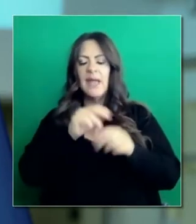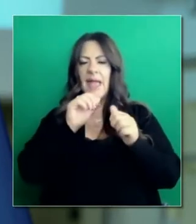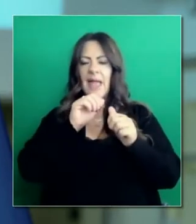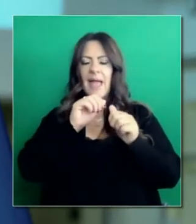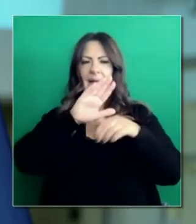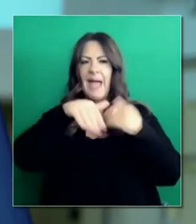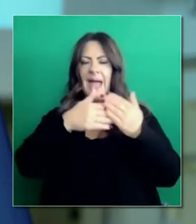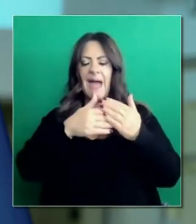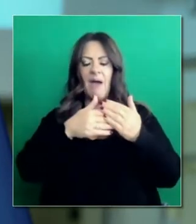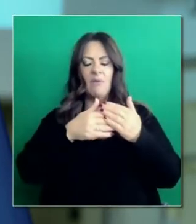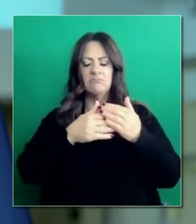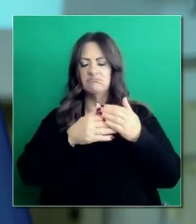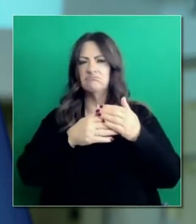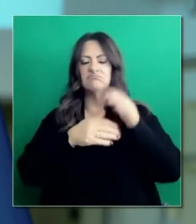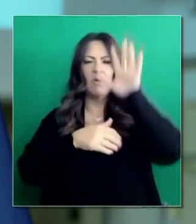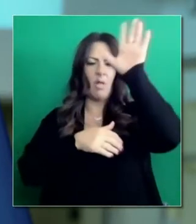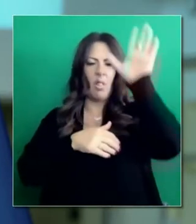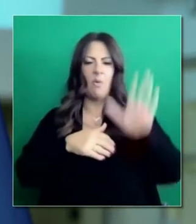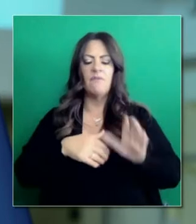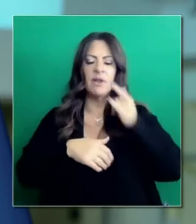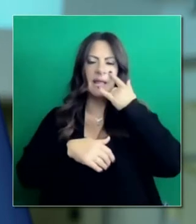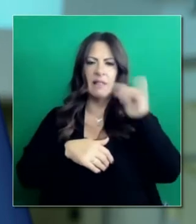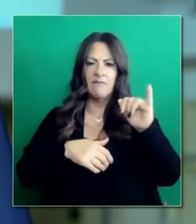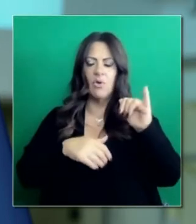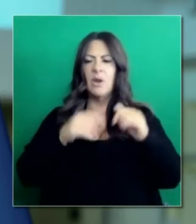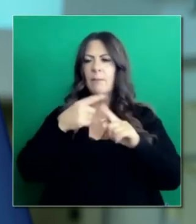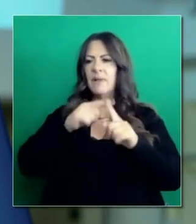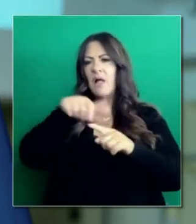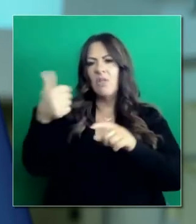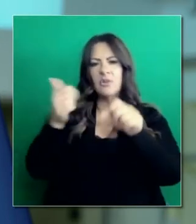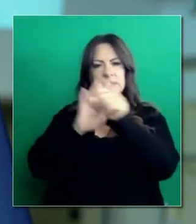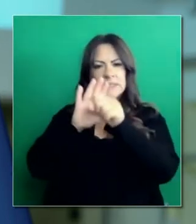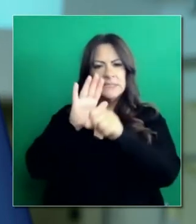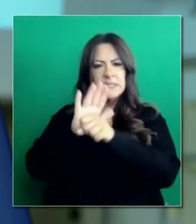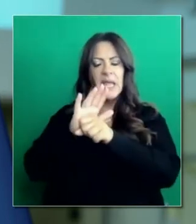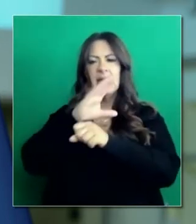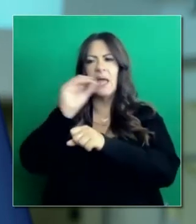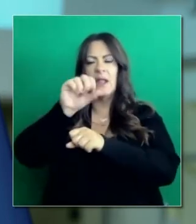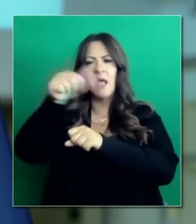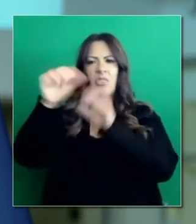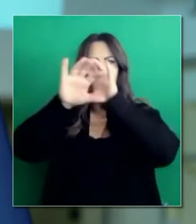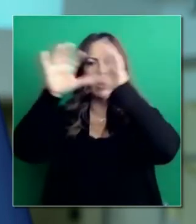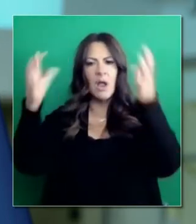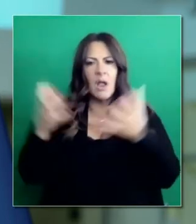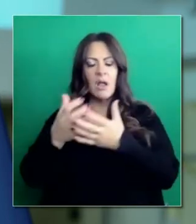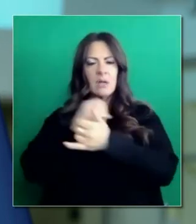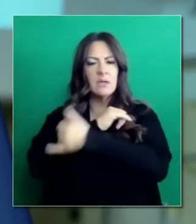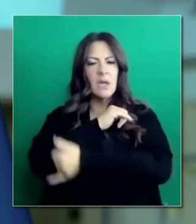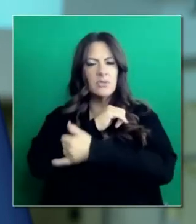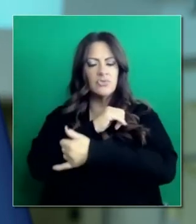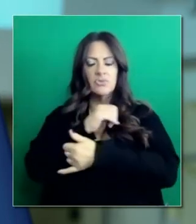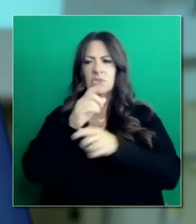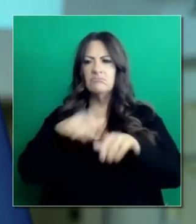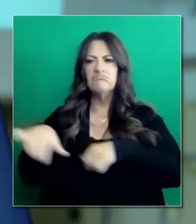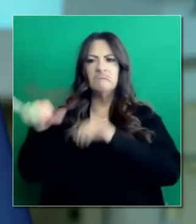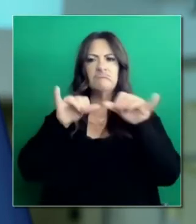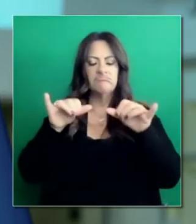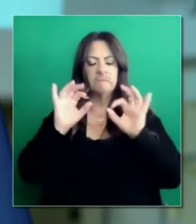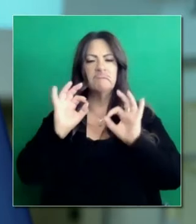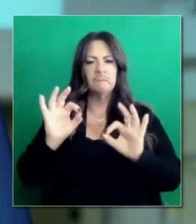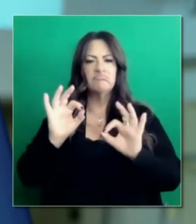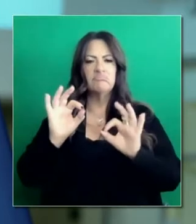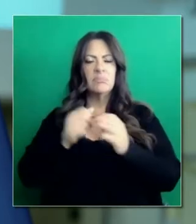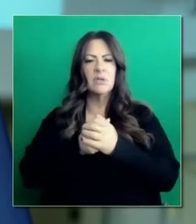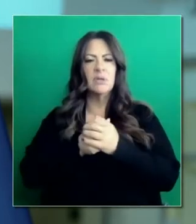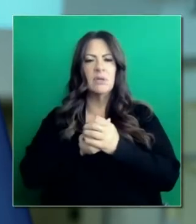exitosamente en la vacunación por el Estado, el país y el mundo. Tenemos experiencia